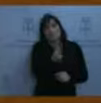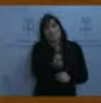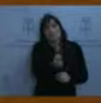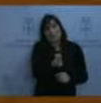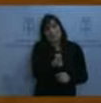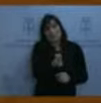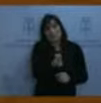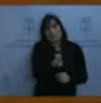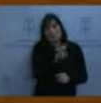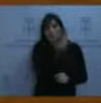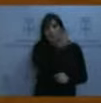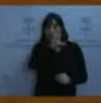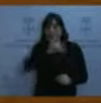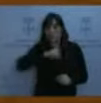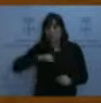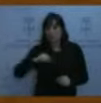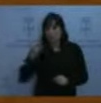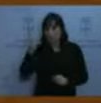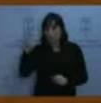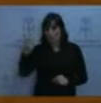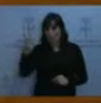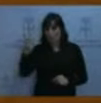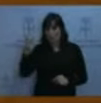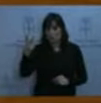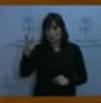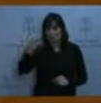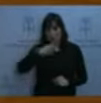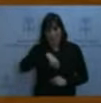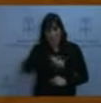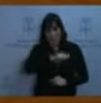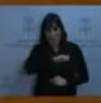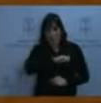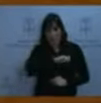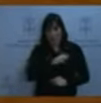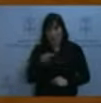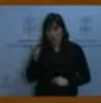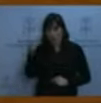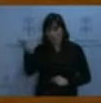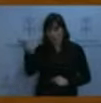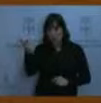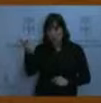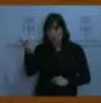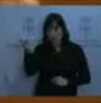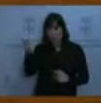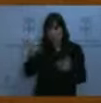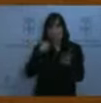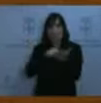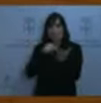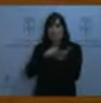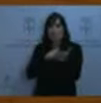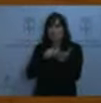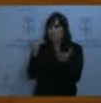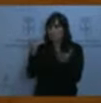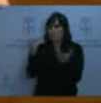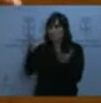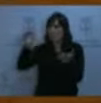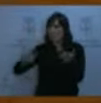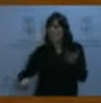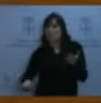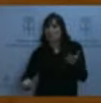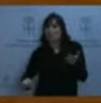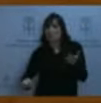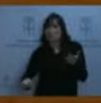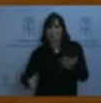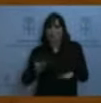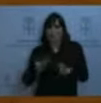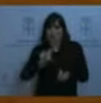españolas tener unos impuestos mucho más bajos que los demás. Con lo cual, naturalmente, hay, iba a decir, una competencia